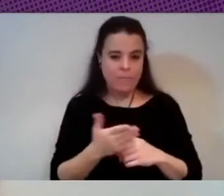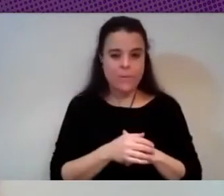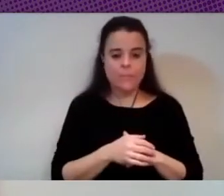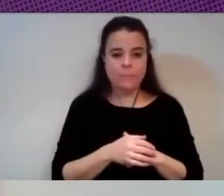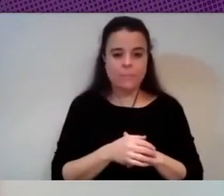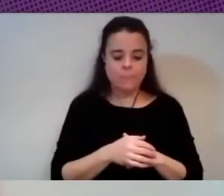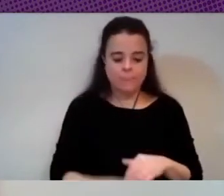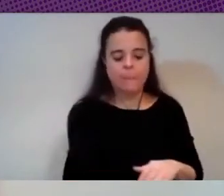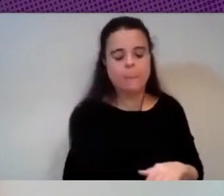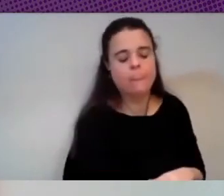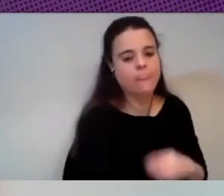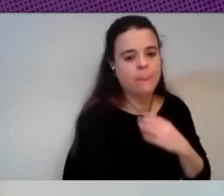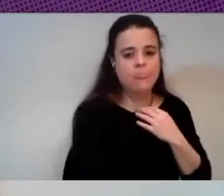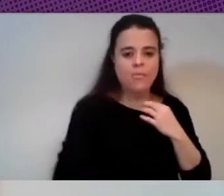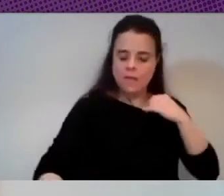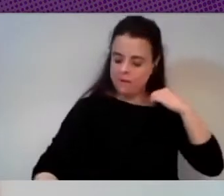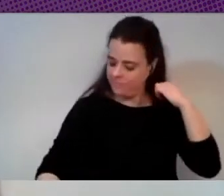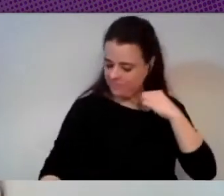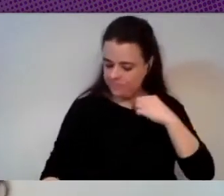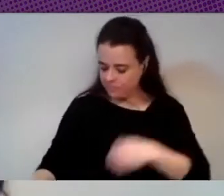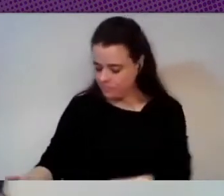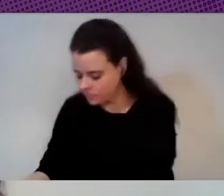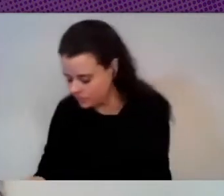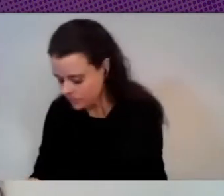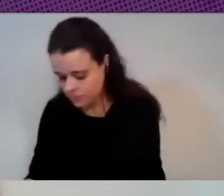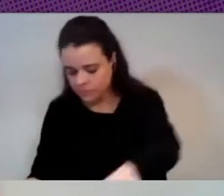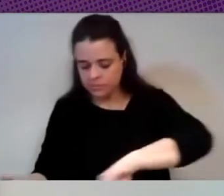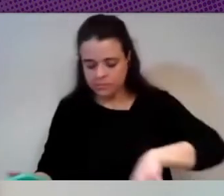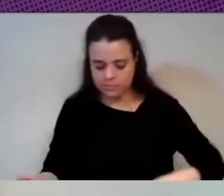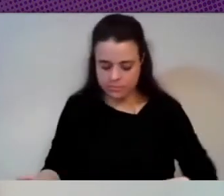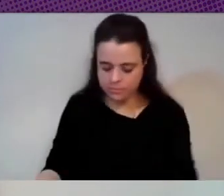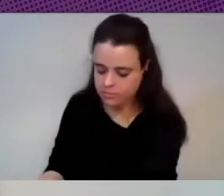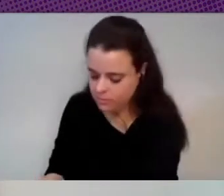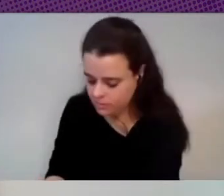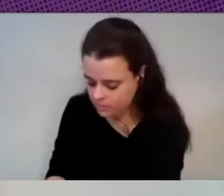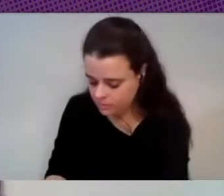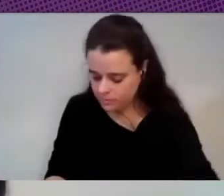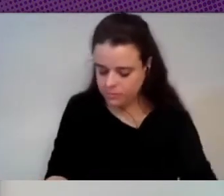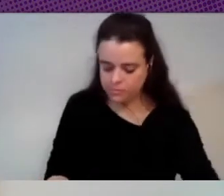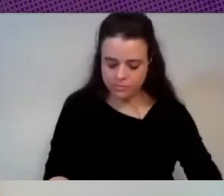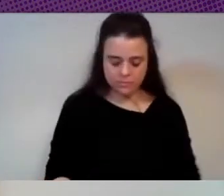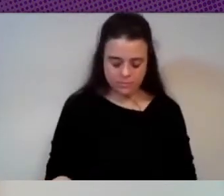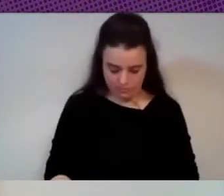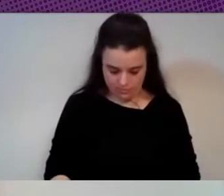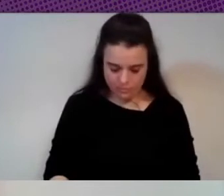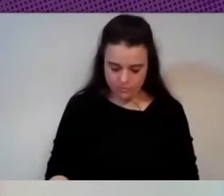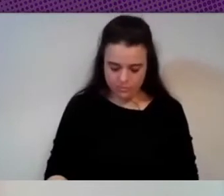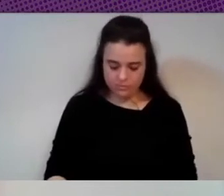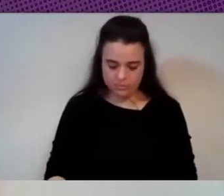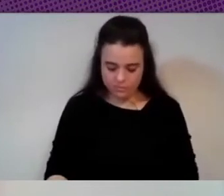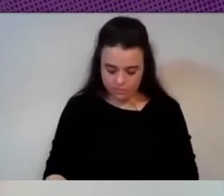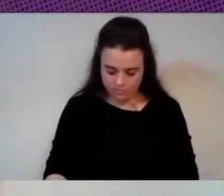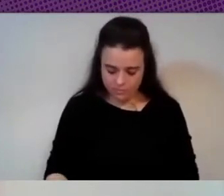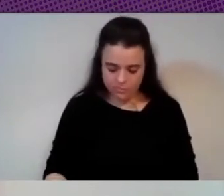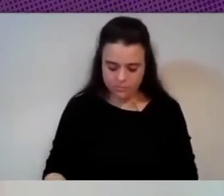en el bucle y otro ideológico y esto tú ahora esto que han hecho para analizar